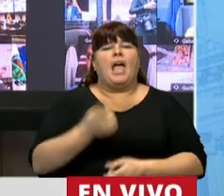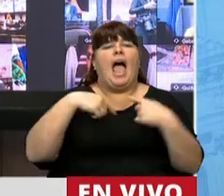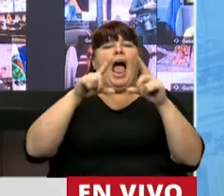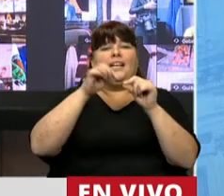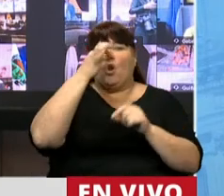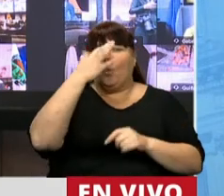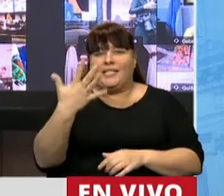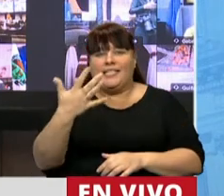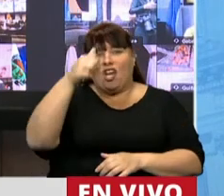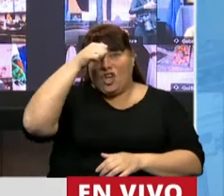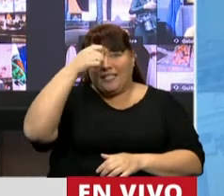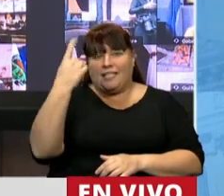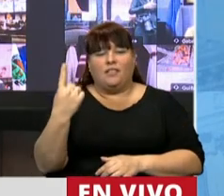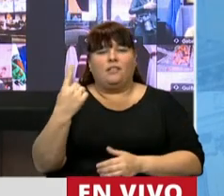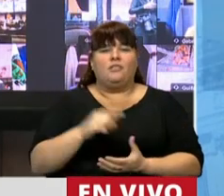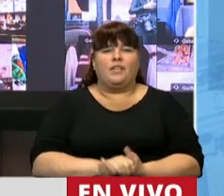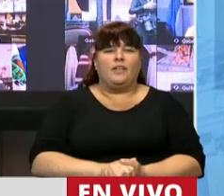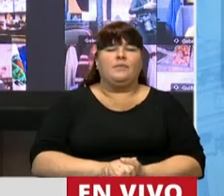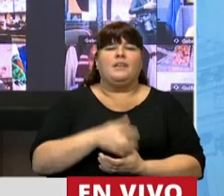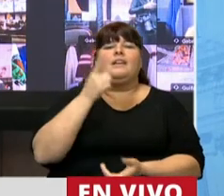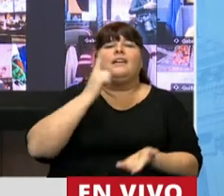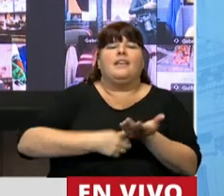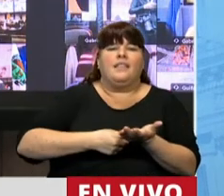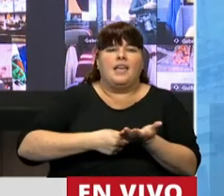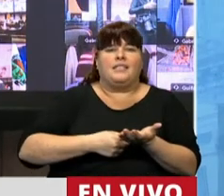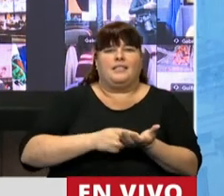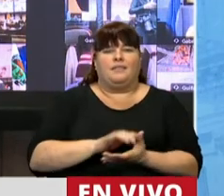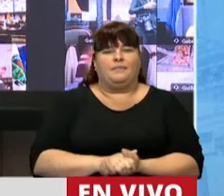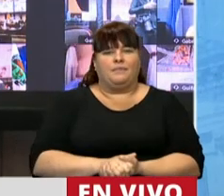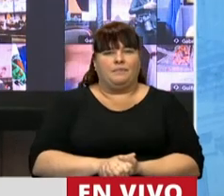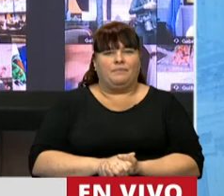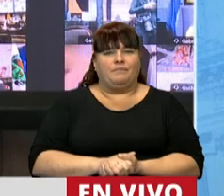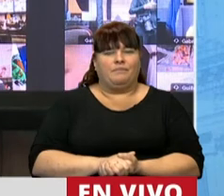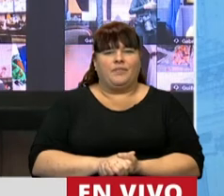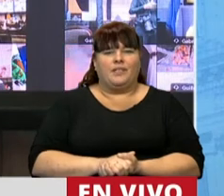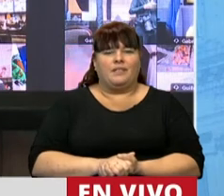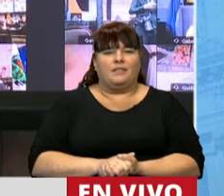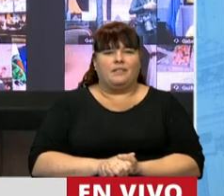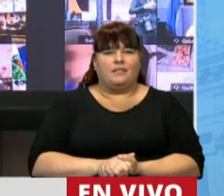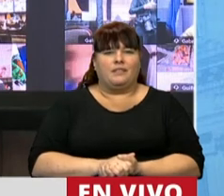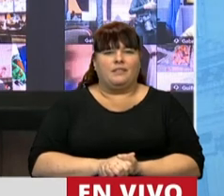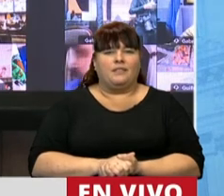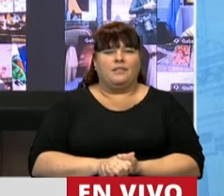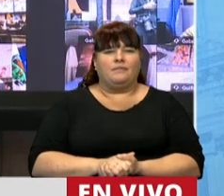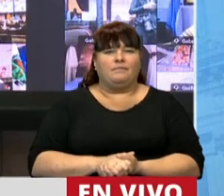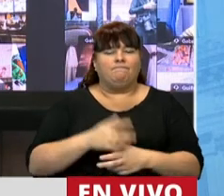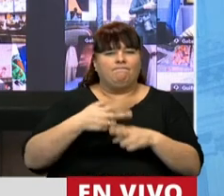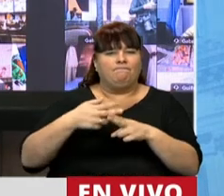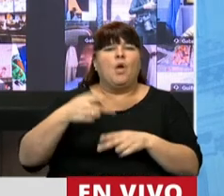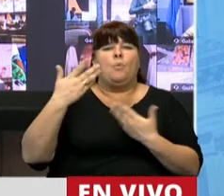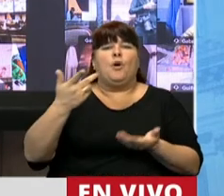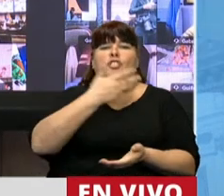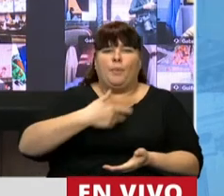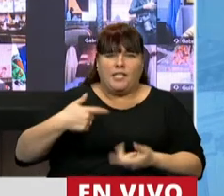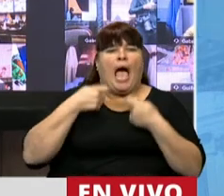el artículo 2561 es el que establece las excepciones a los plazos. Por supuesto, señor Presidente,